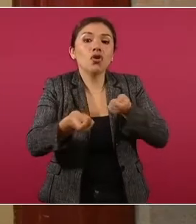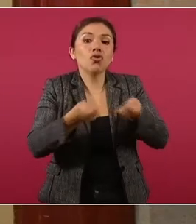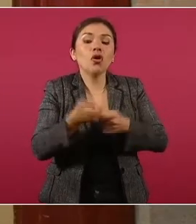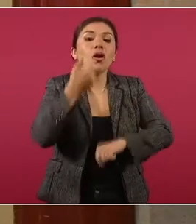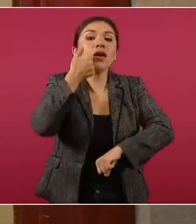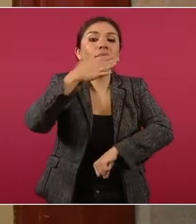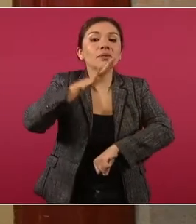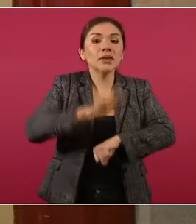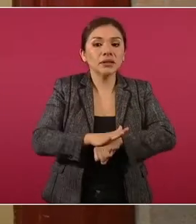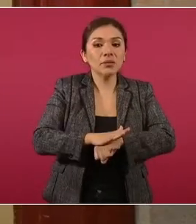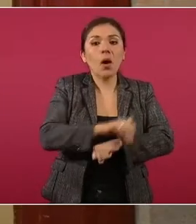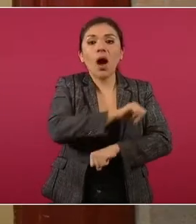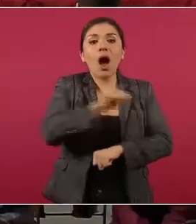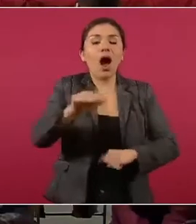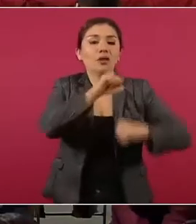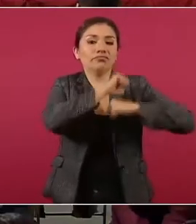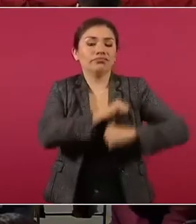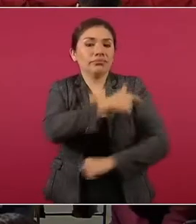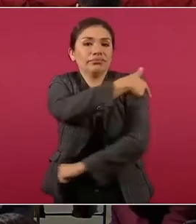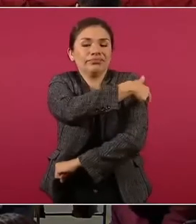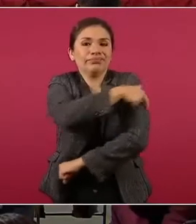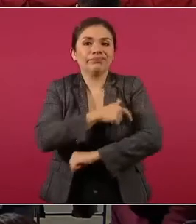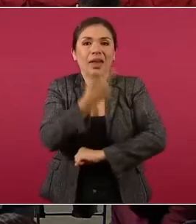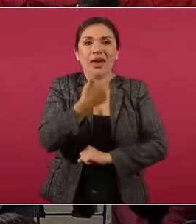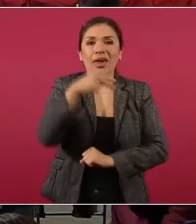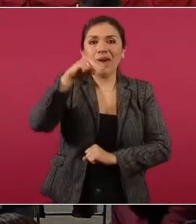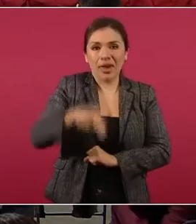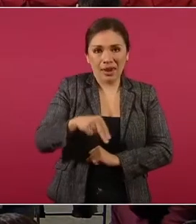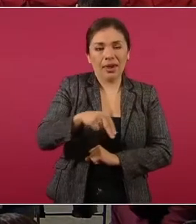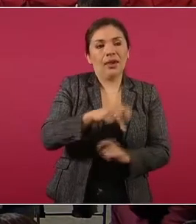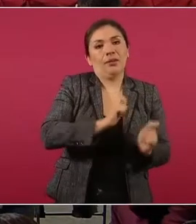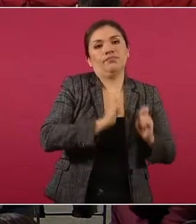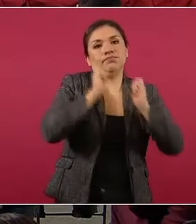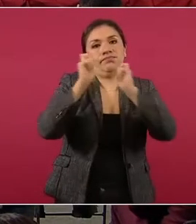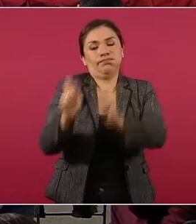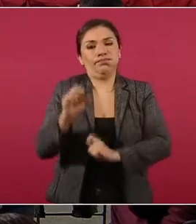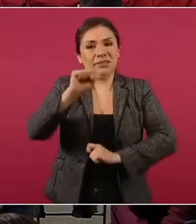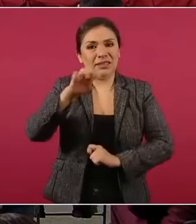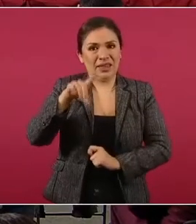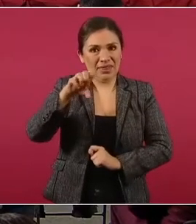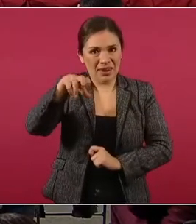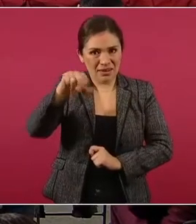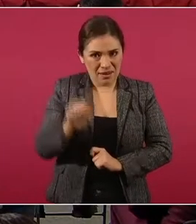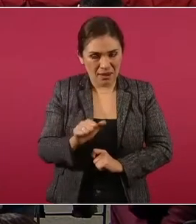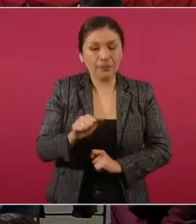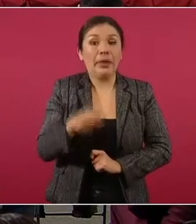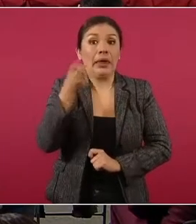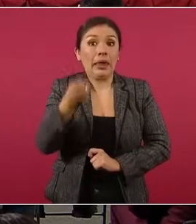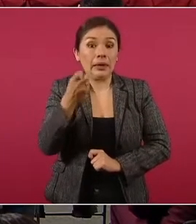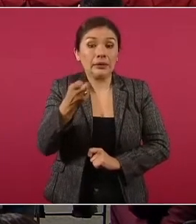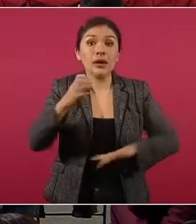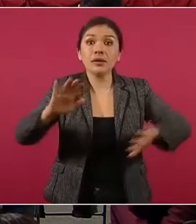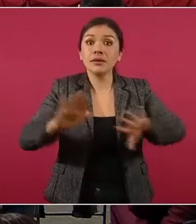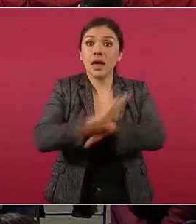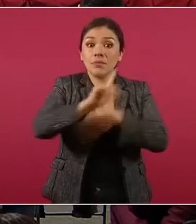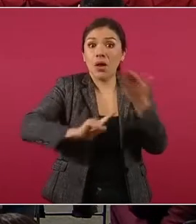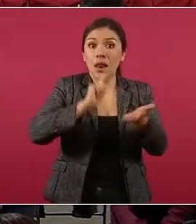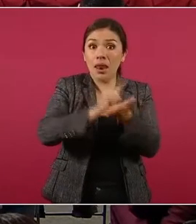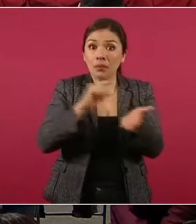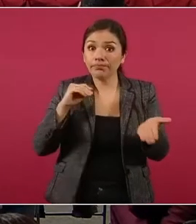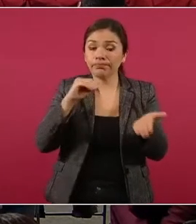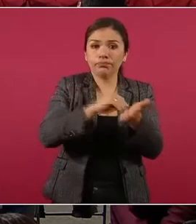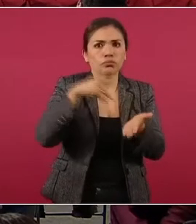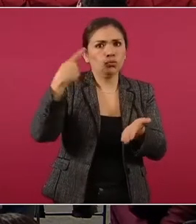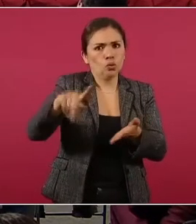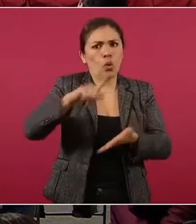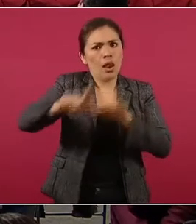administrativo de la Guardia Nacional a la Secretaría de la Defensa Nacional, que fue una reforma del Poder